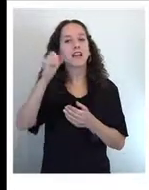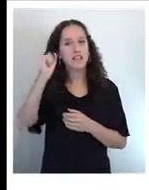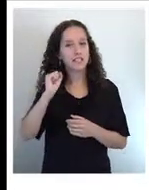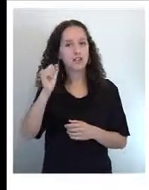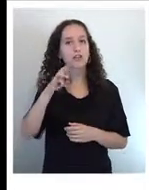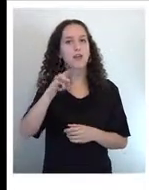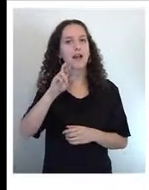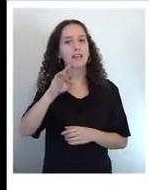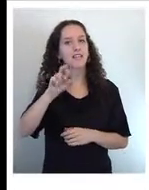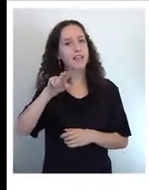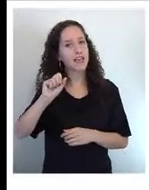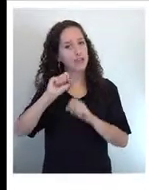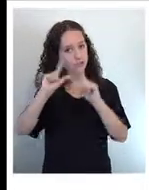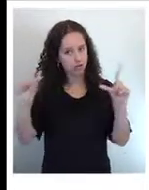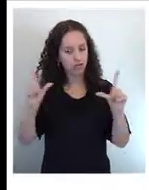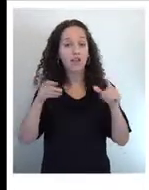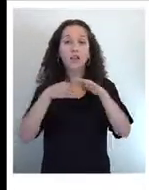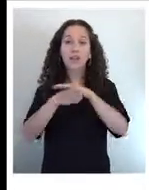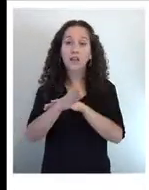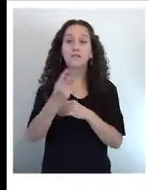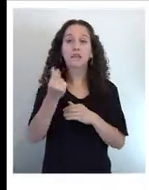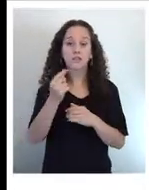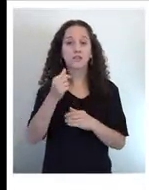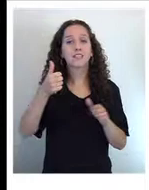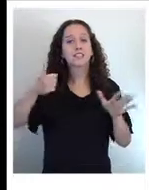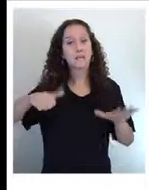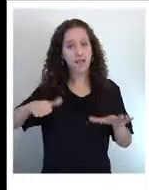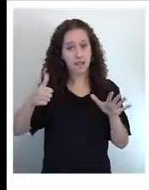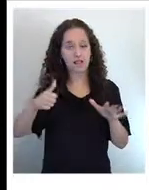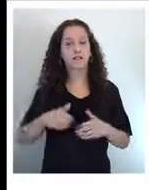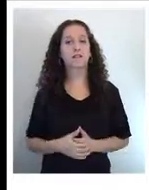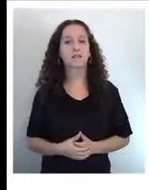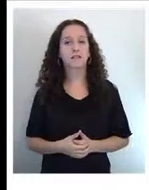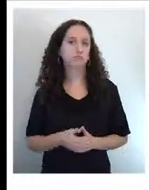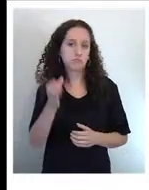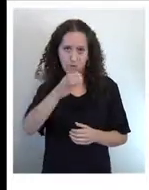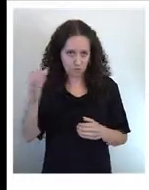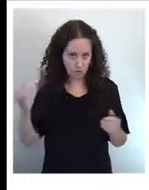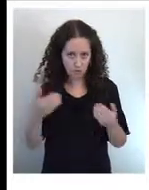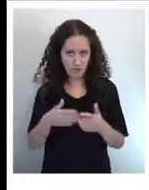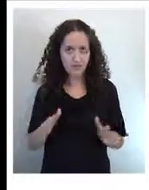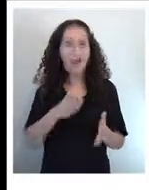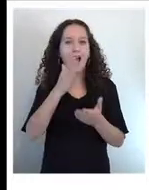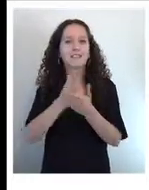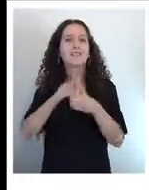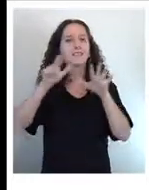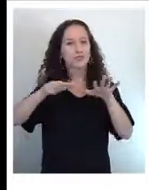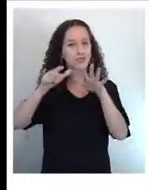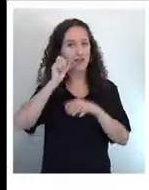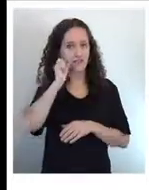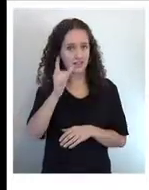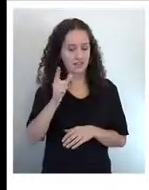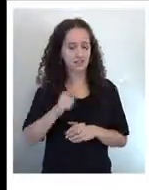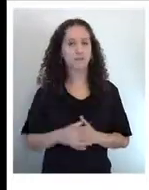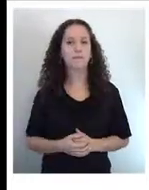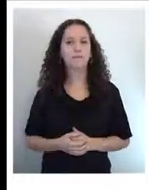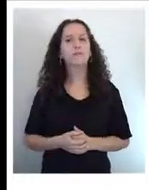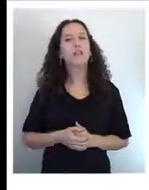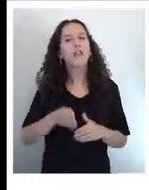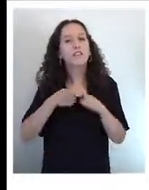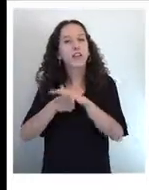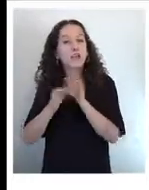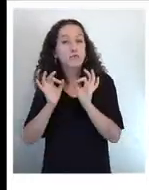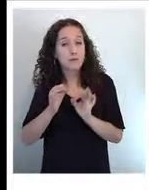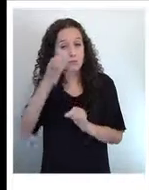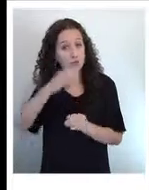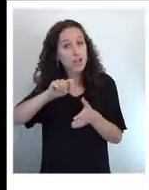pesos para público general hasta el 18 de abril, mientras que la entrada normal para socios es de 8.000 pesos y general 10